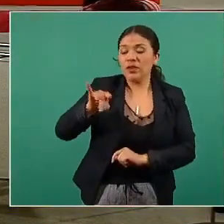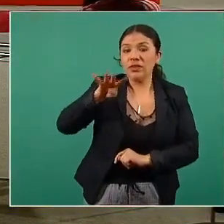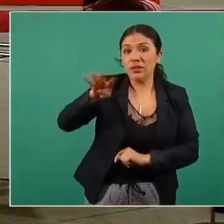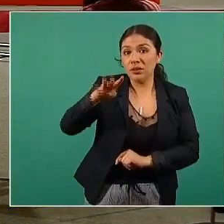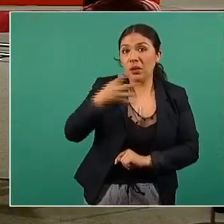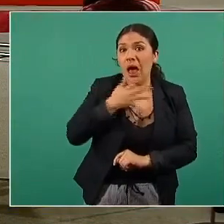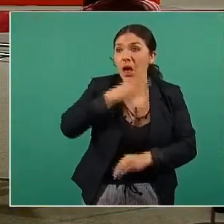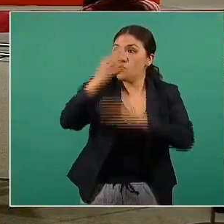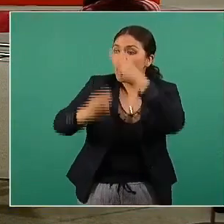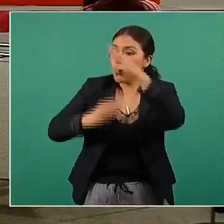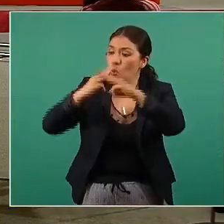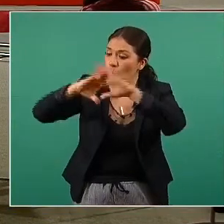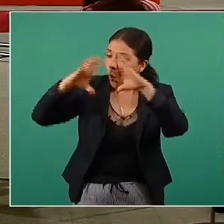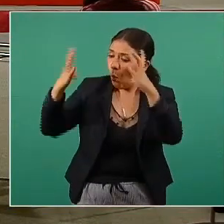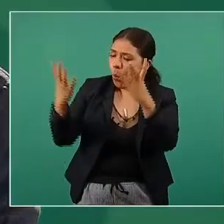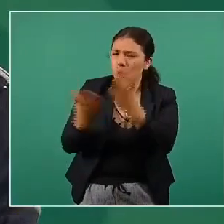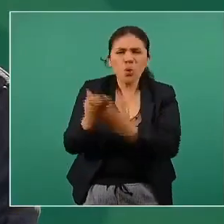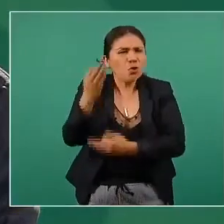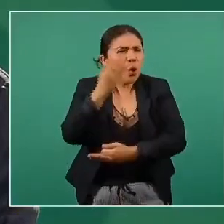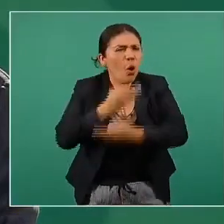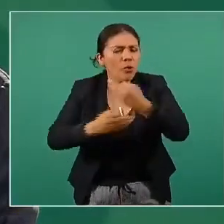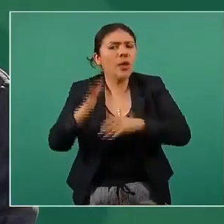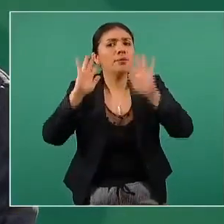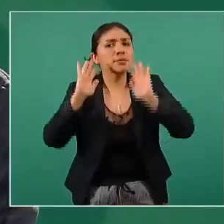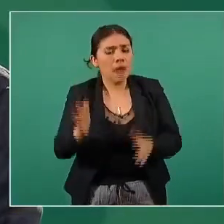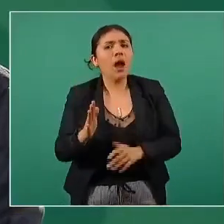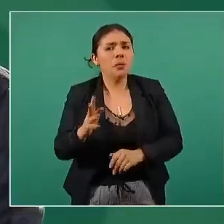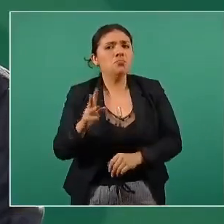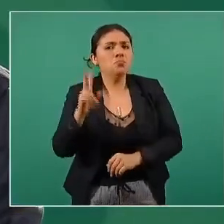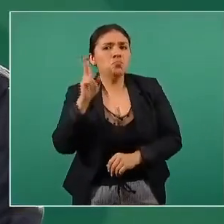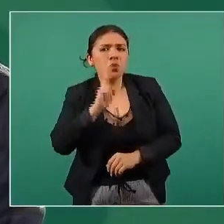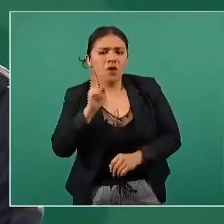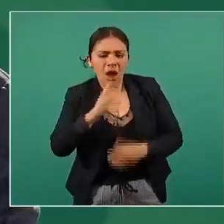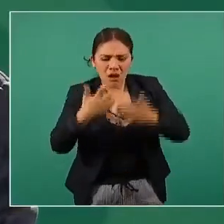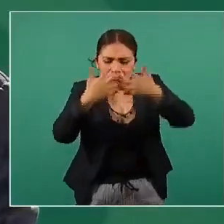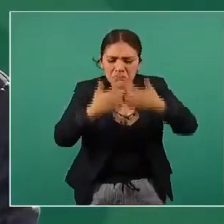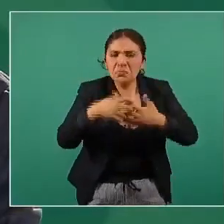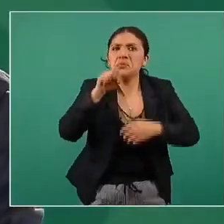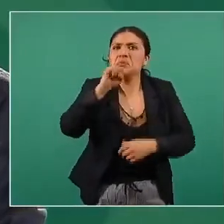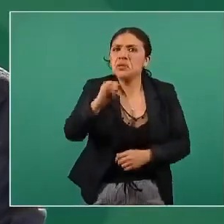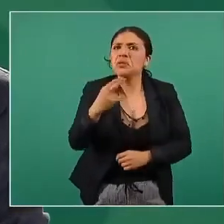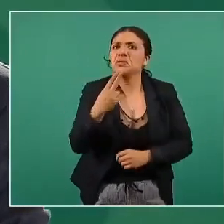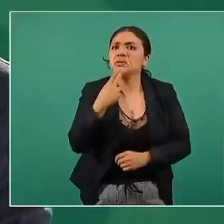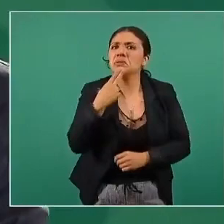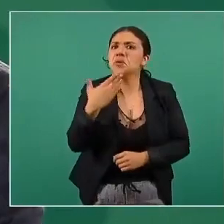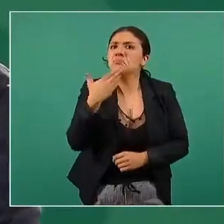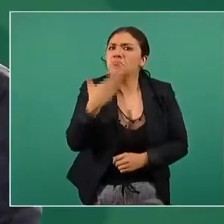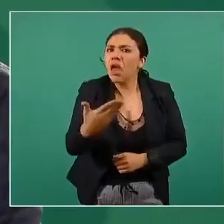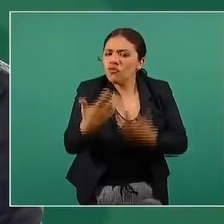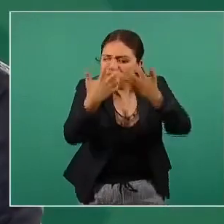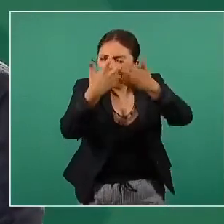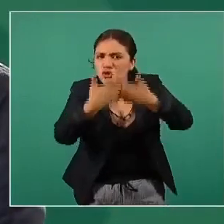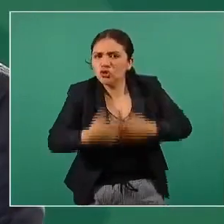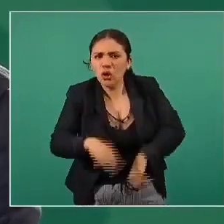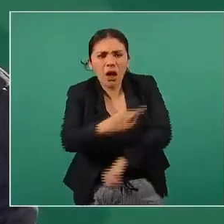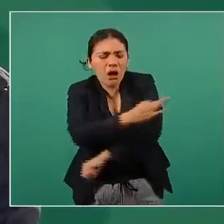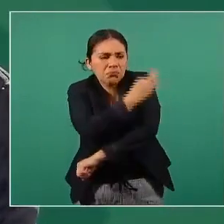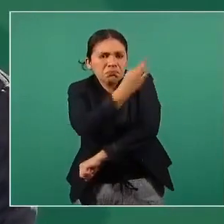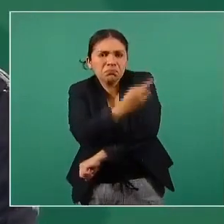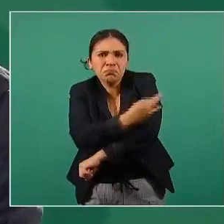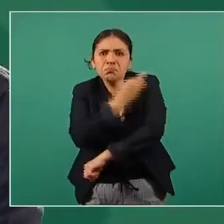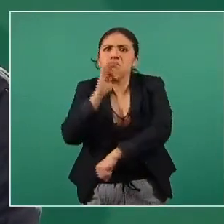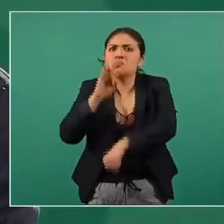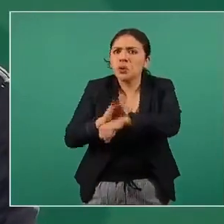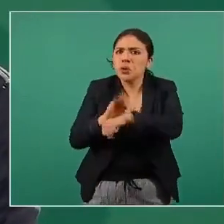existen en el mundo han probado su eficacia y en algunos casos ya su efectividad es decir su utilidad